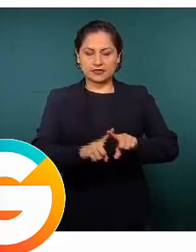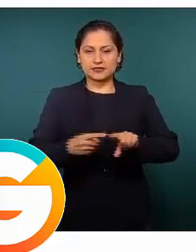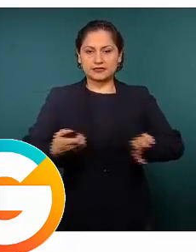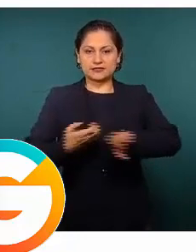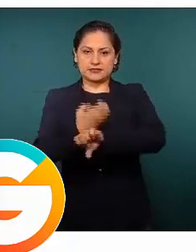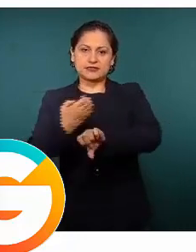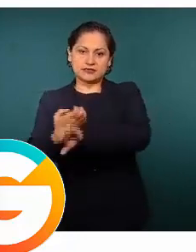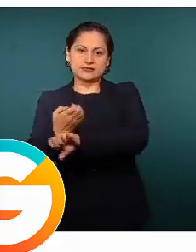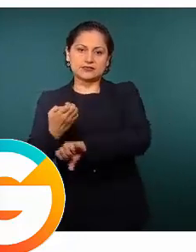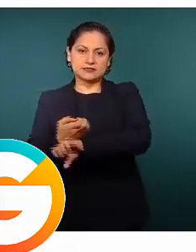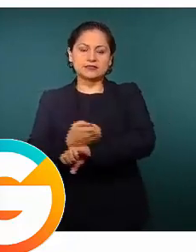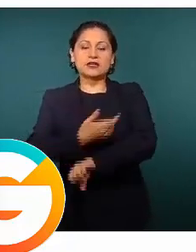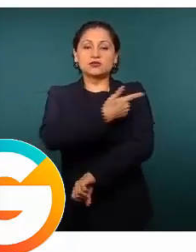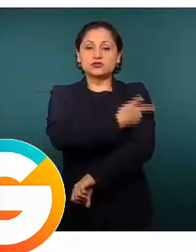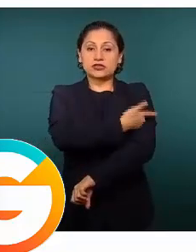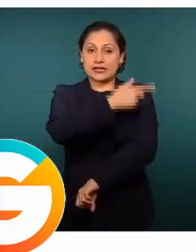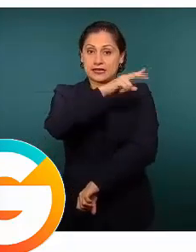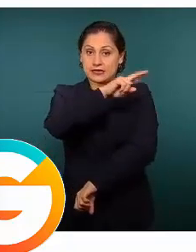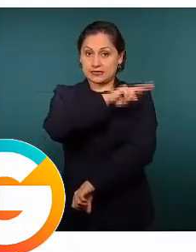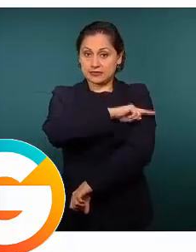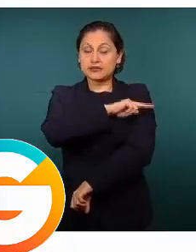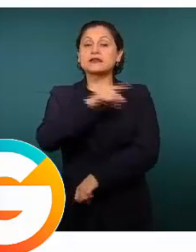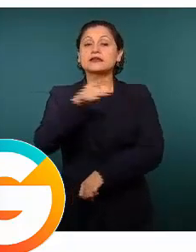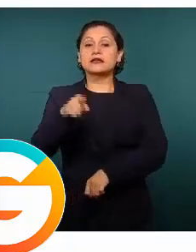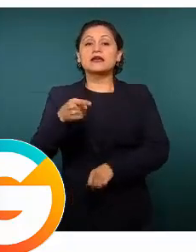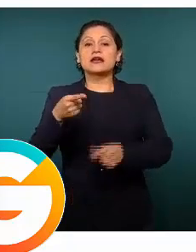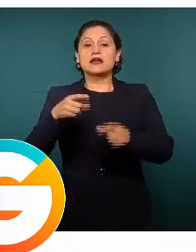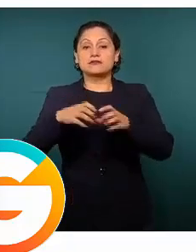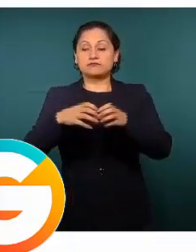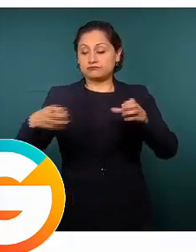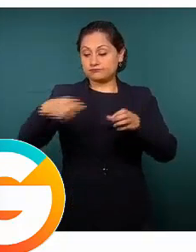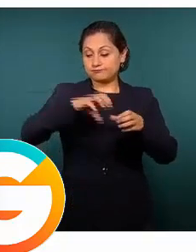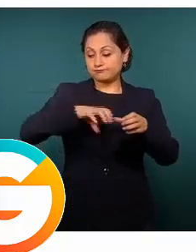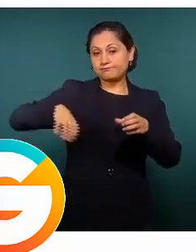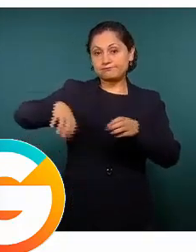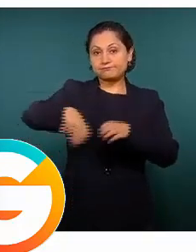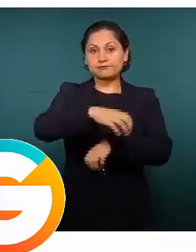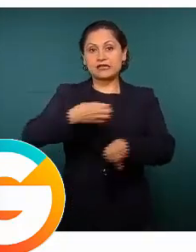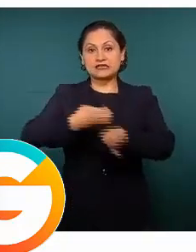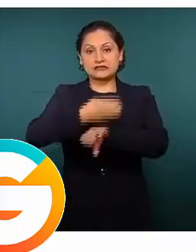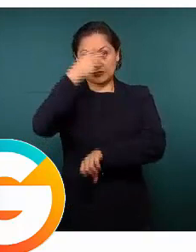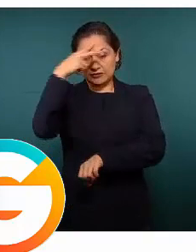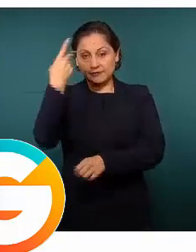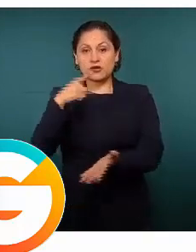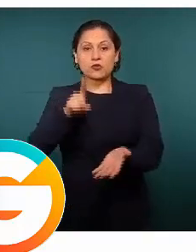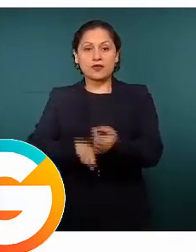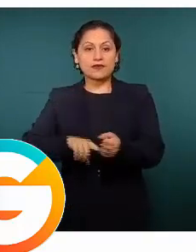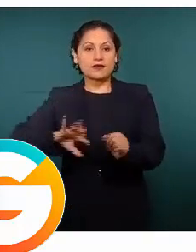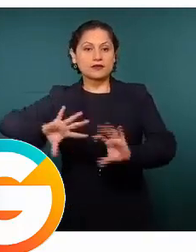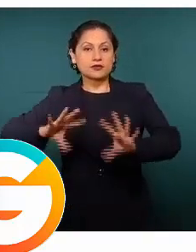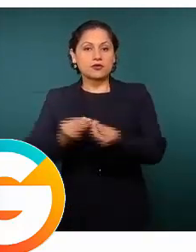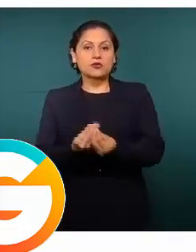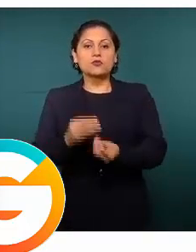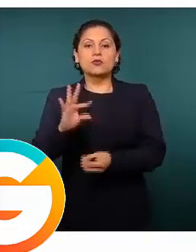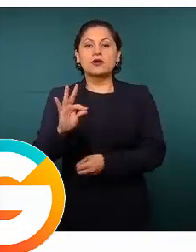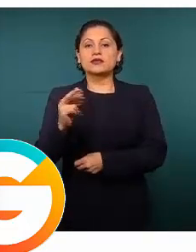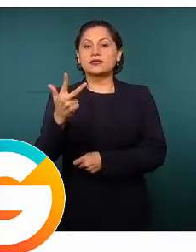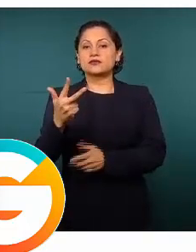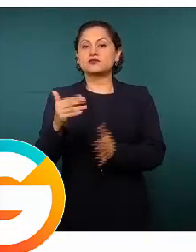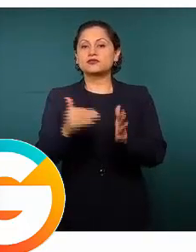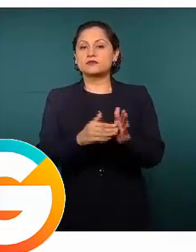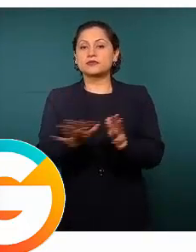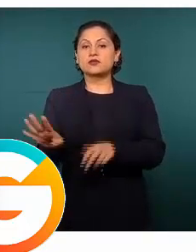Nacional en que está dividida todo el Estado de México, hacemos un total de efectivos de 48 mil 404